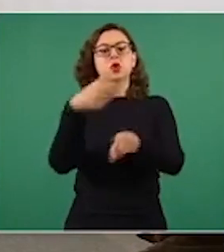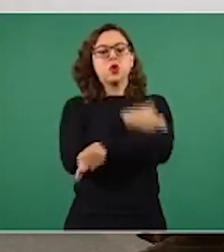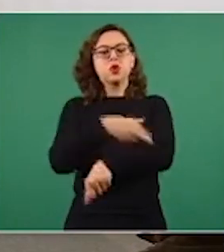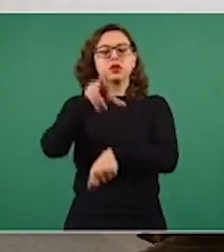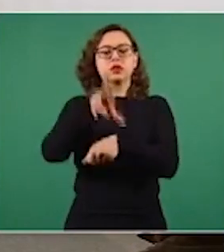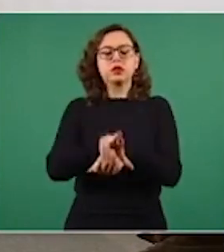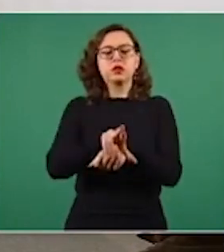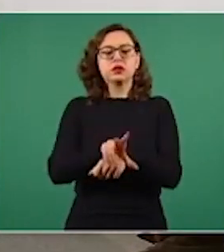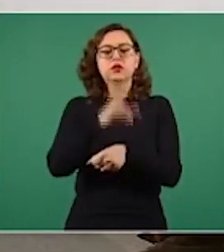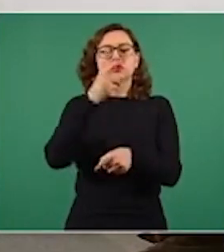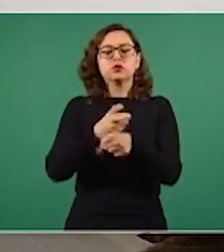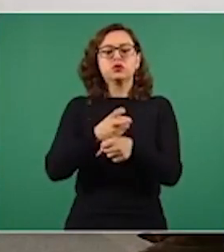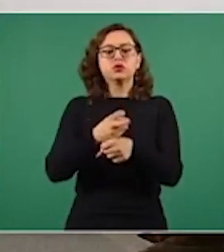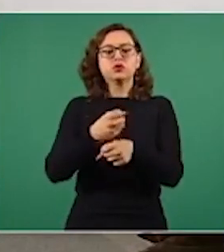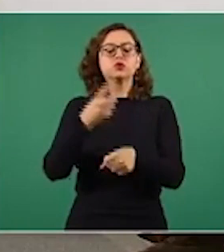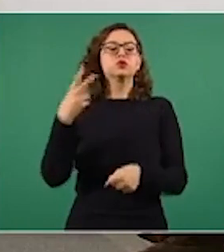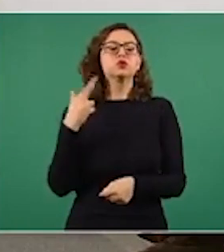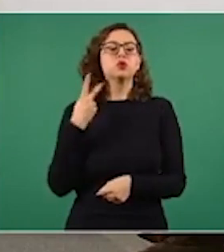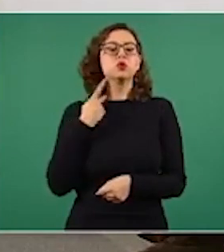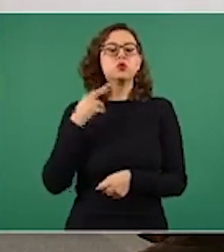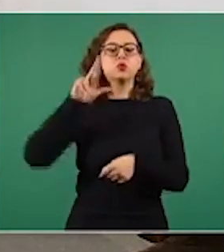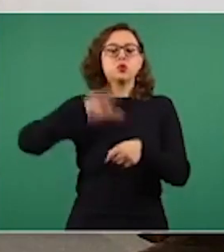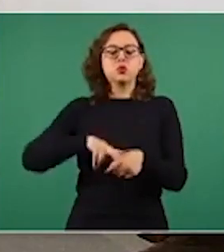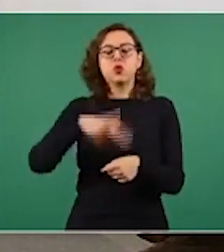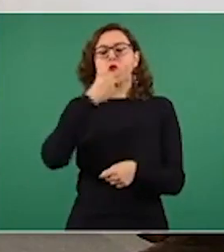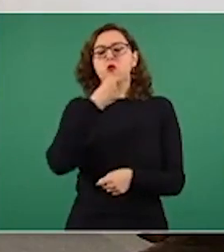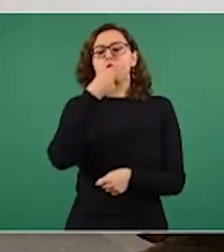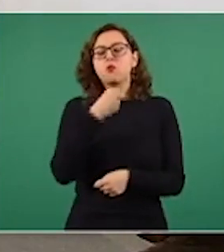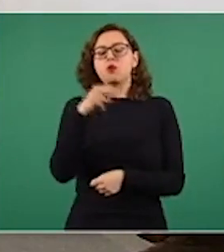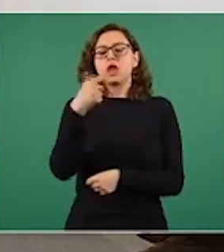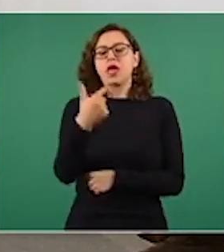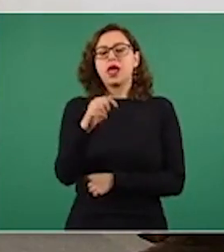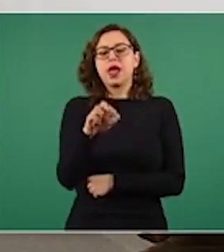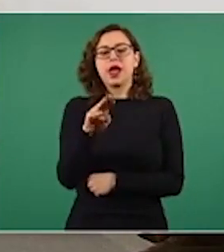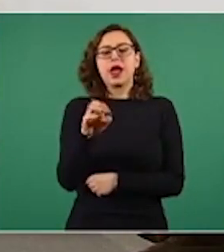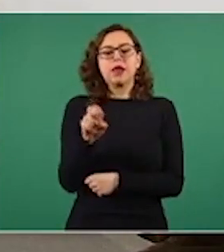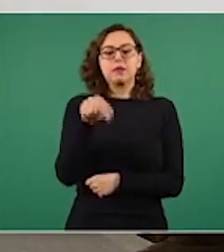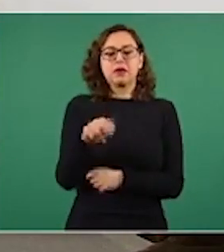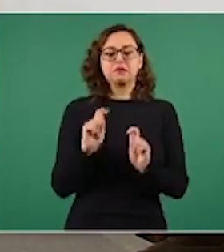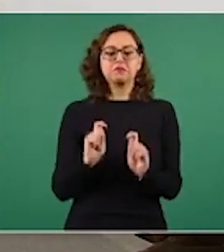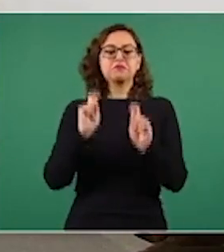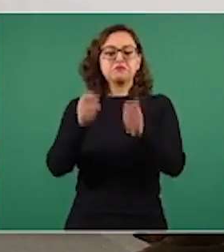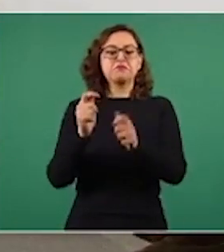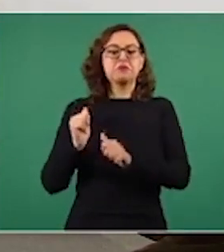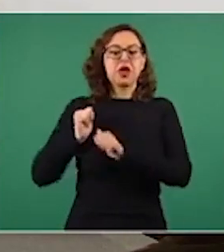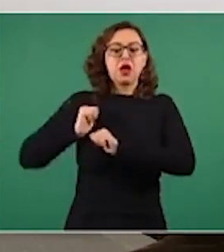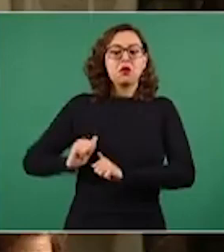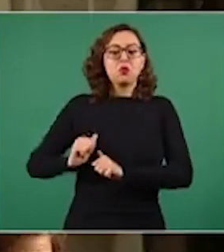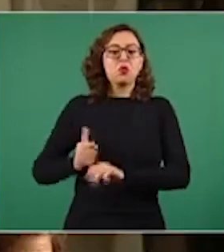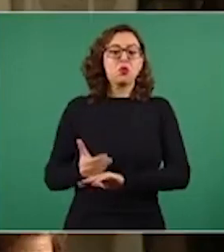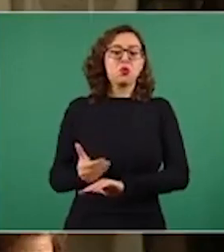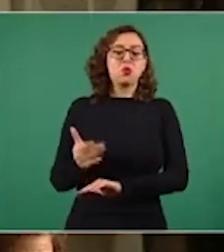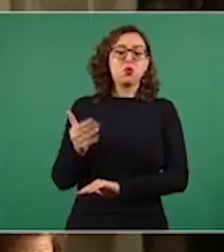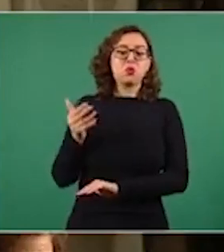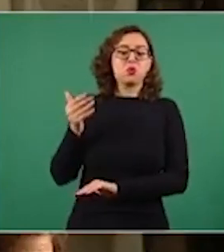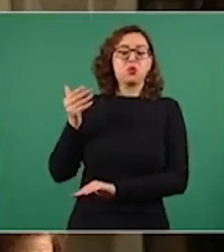un subprocurador de nombre Germán Castillo Banoet, es un funcionario que está ahí, presidente, desde la época del general Macedo